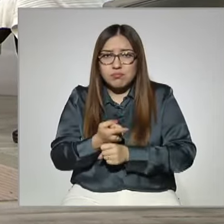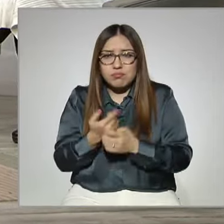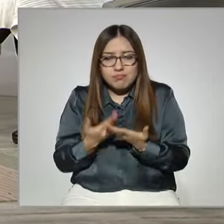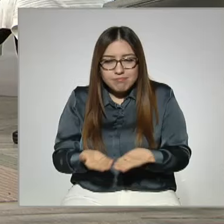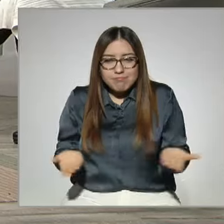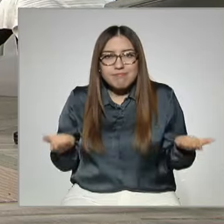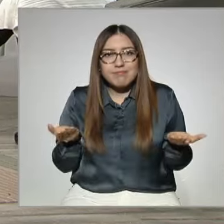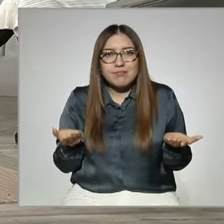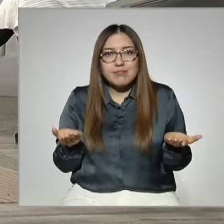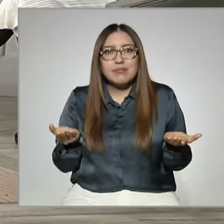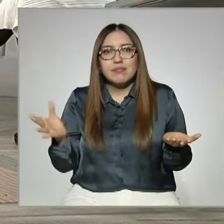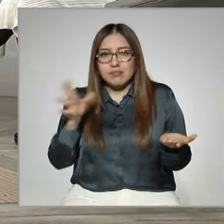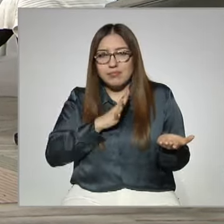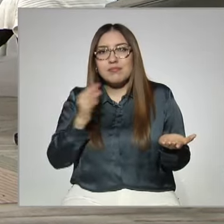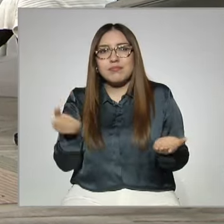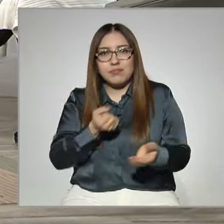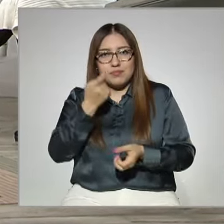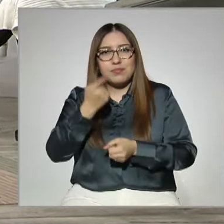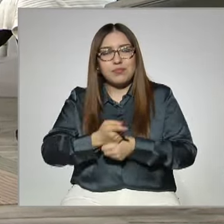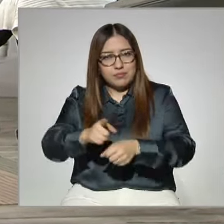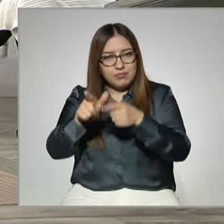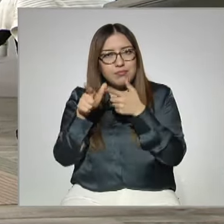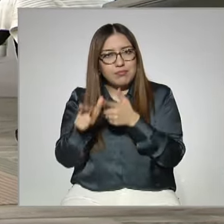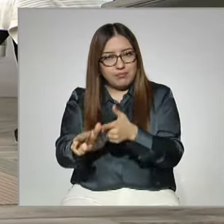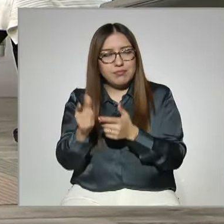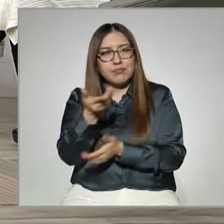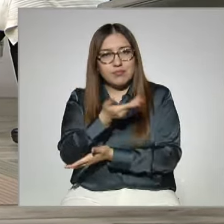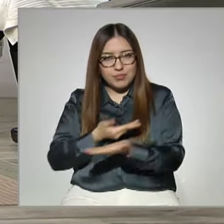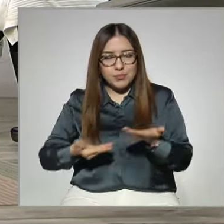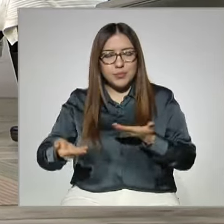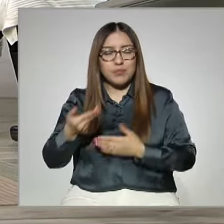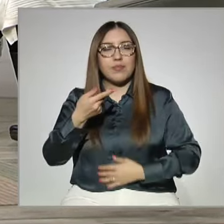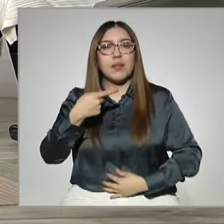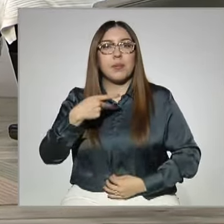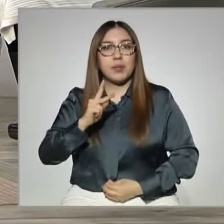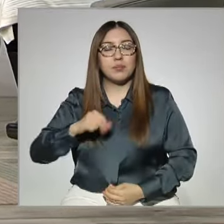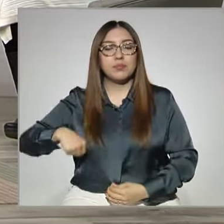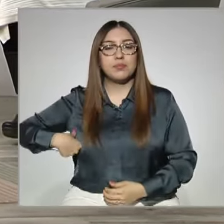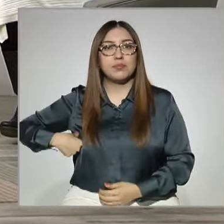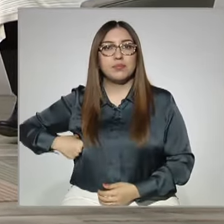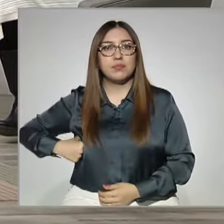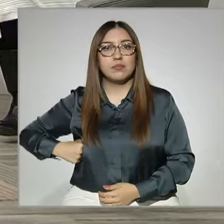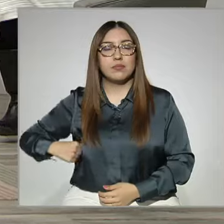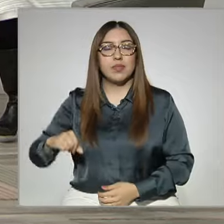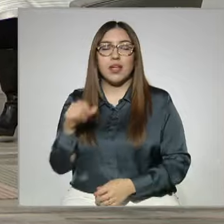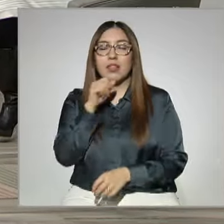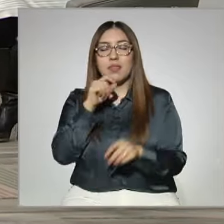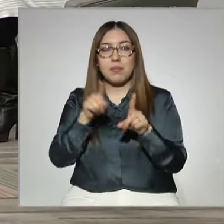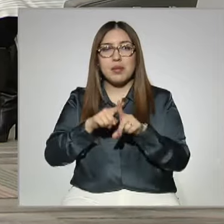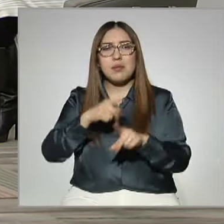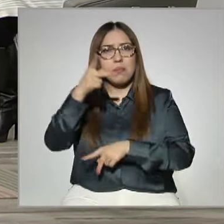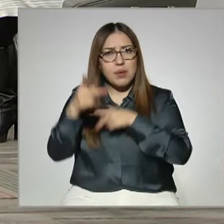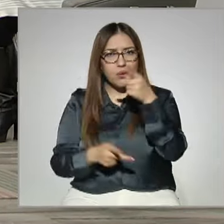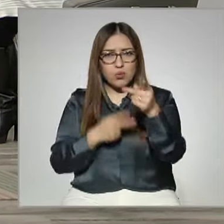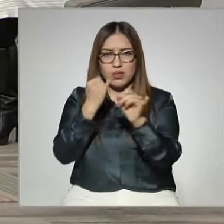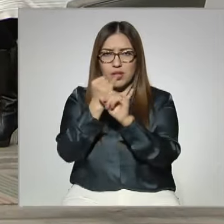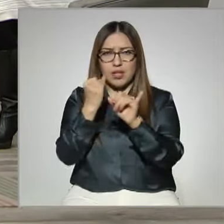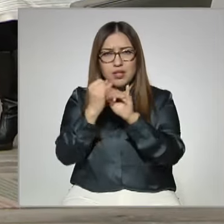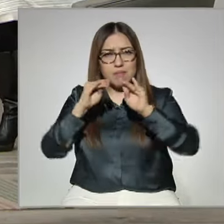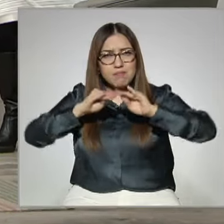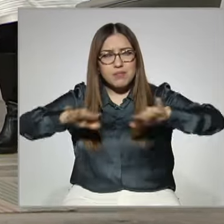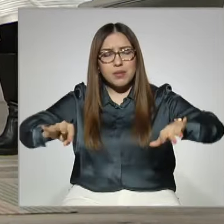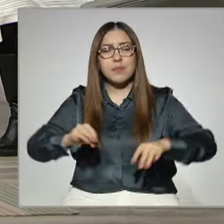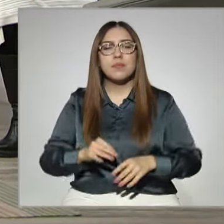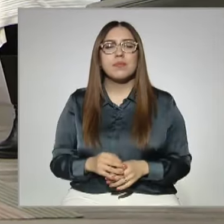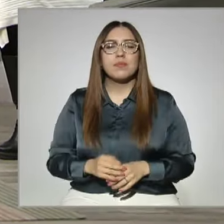aquí, hay alternativas, se las vamos a seguir compartiendo, pero también este es donde hicimos entre quienes nos siguen en redes sociales sobre por qué la